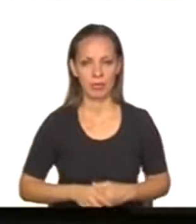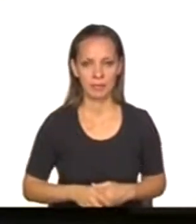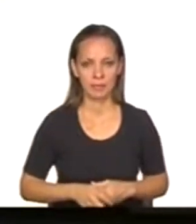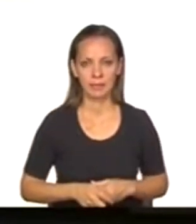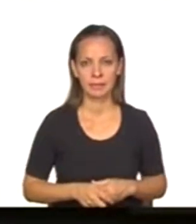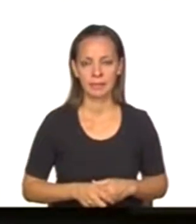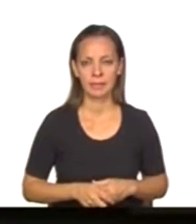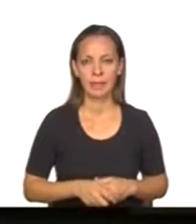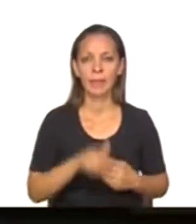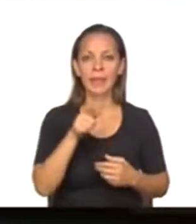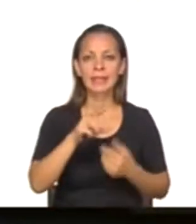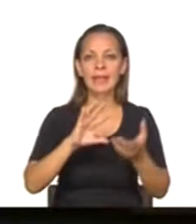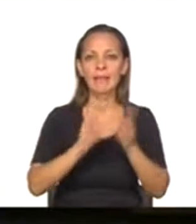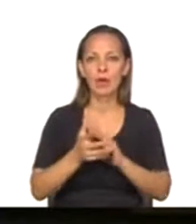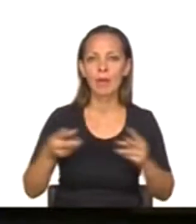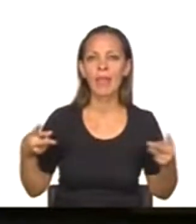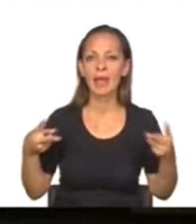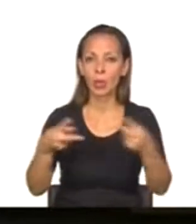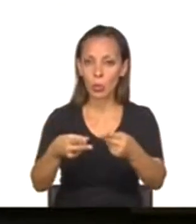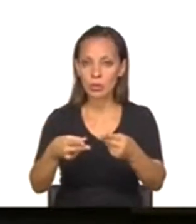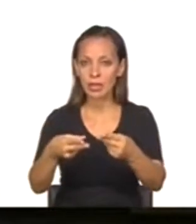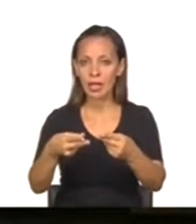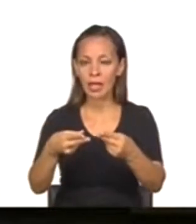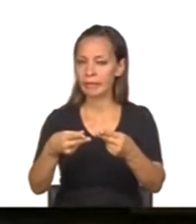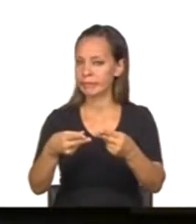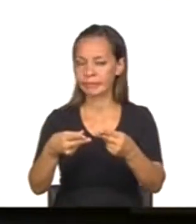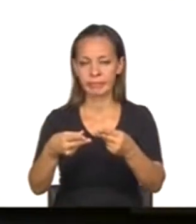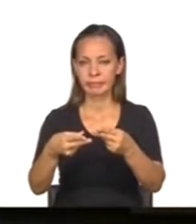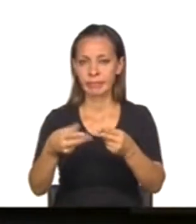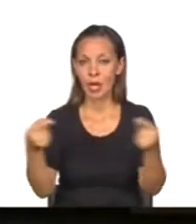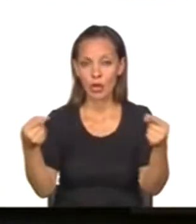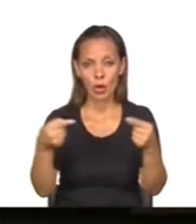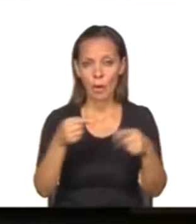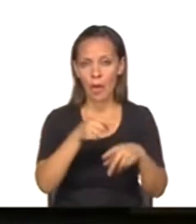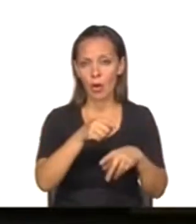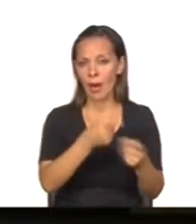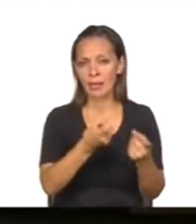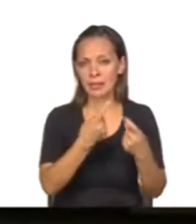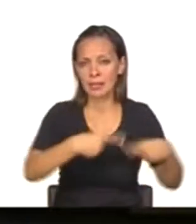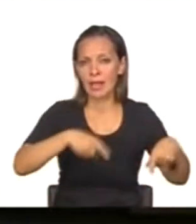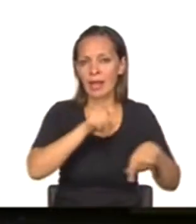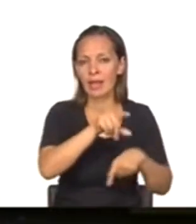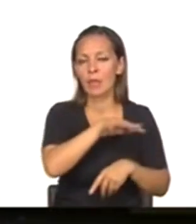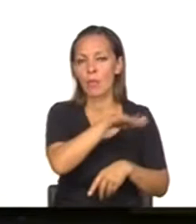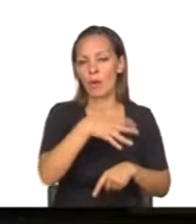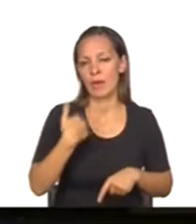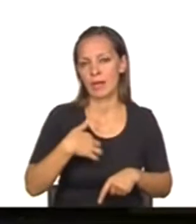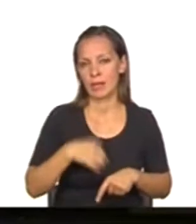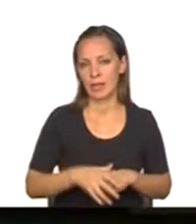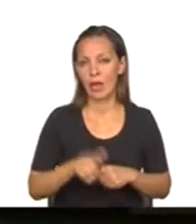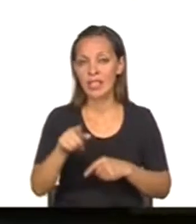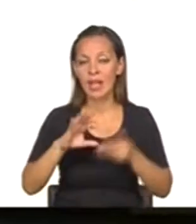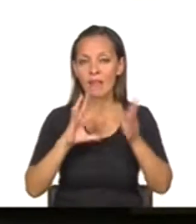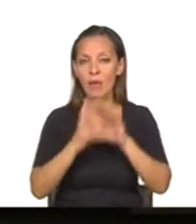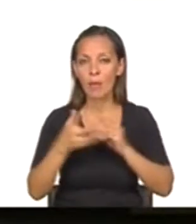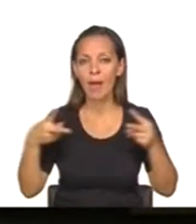Estas normas de ajuste no responden a la necesidad del pueblo argentino. Estas normas de ajuste,